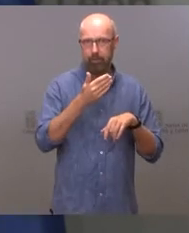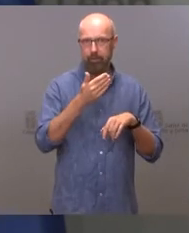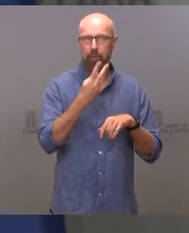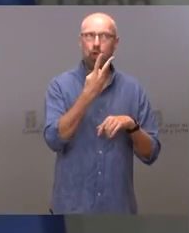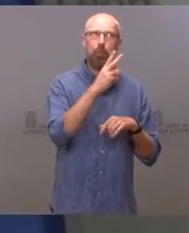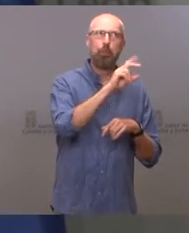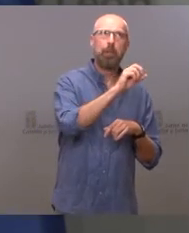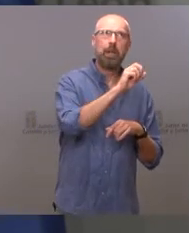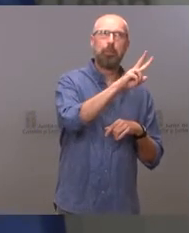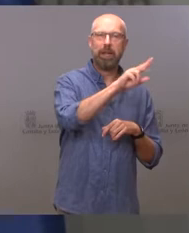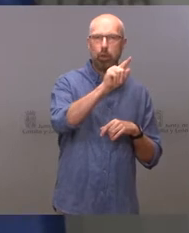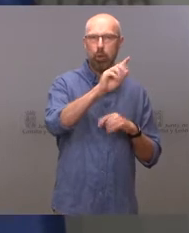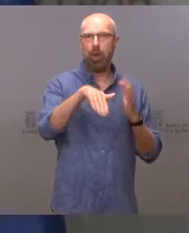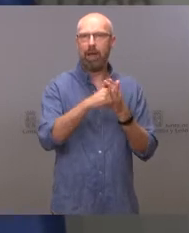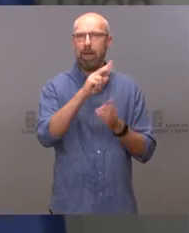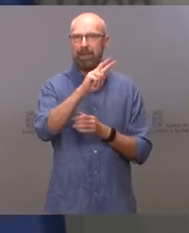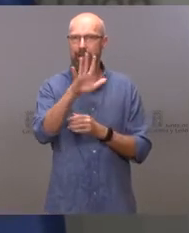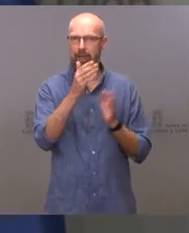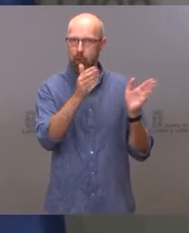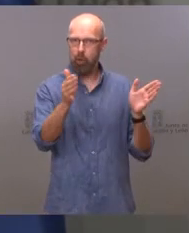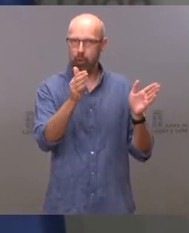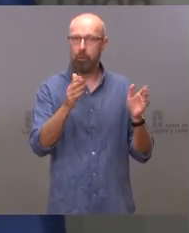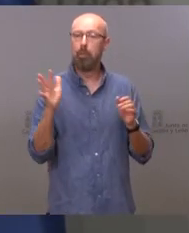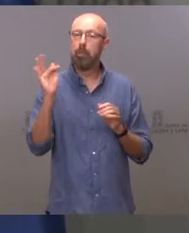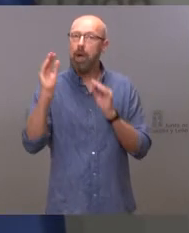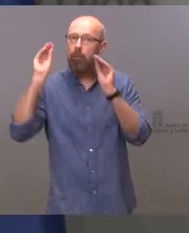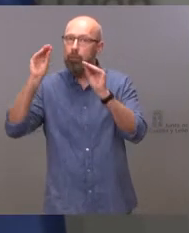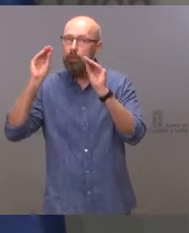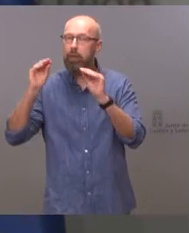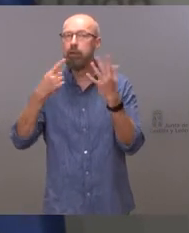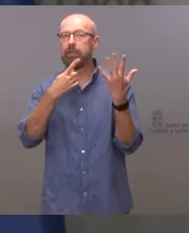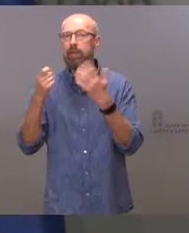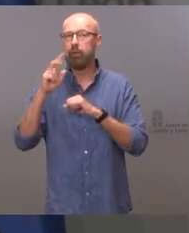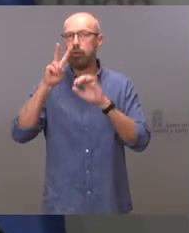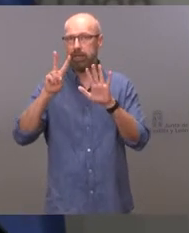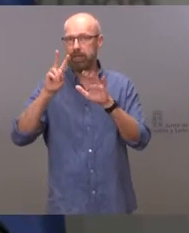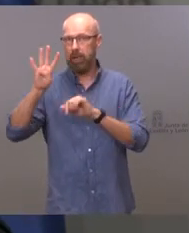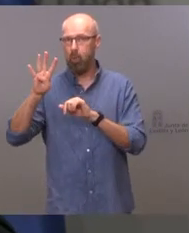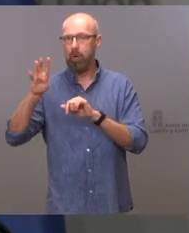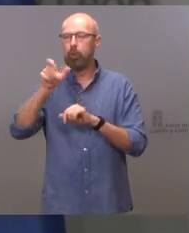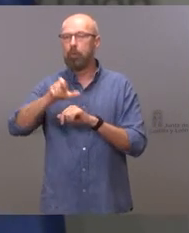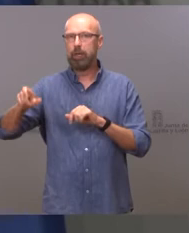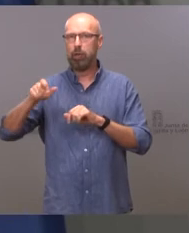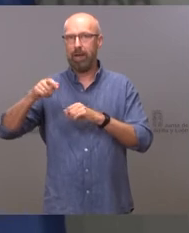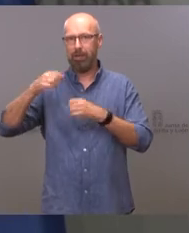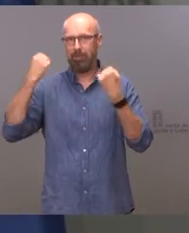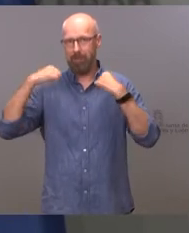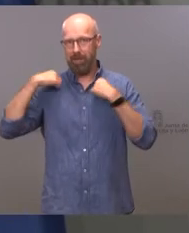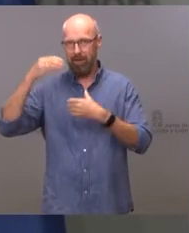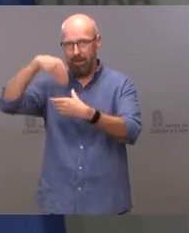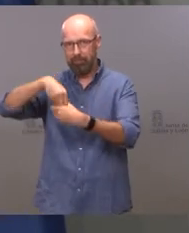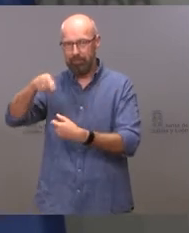y se van a formar 674 residentes. Saben que en la convocatoria de